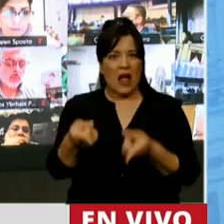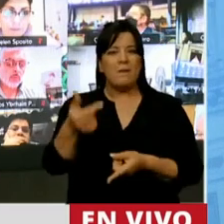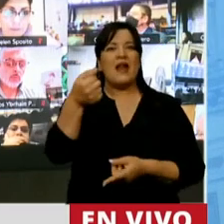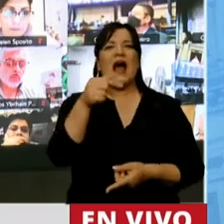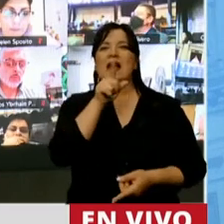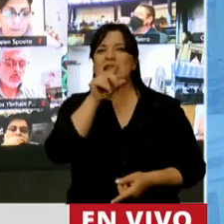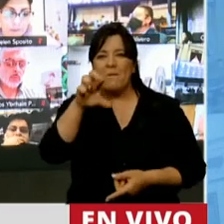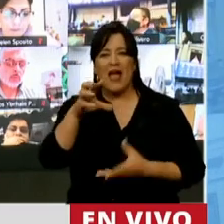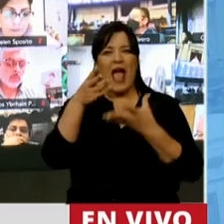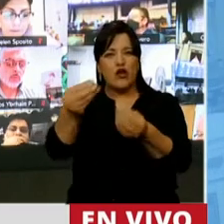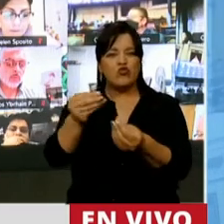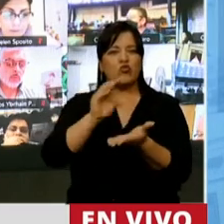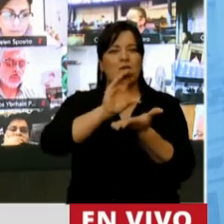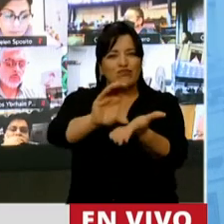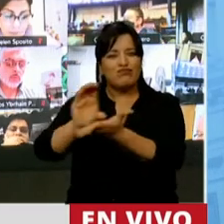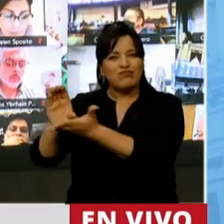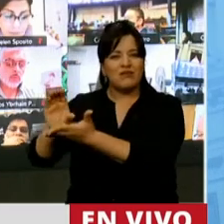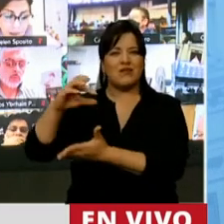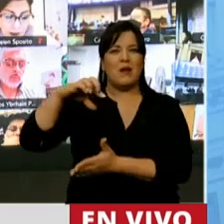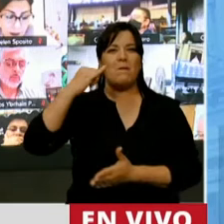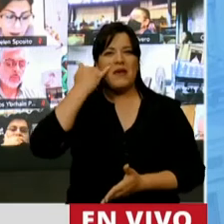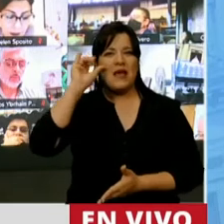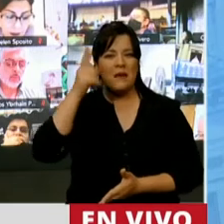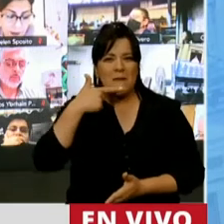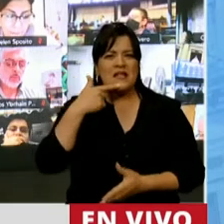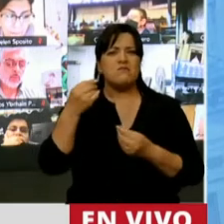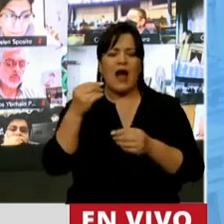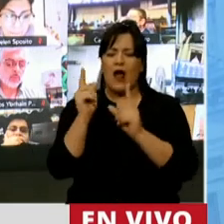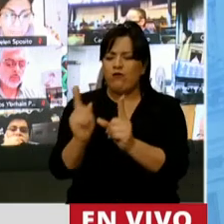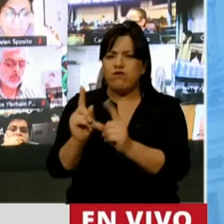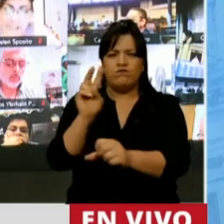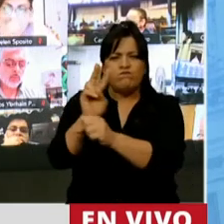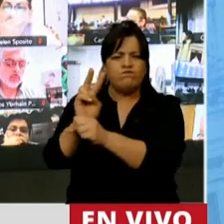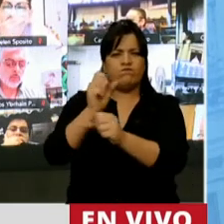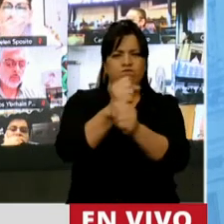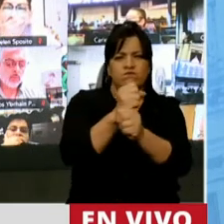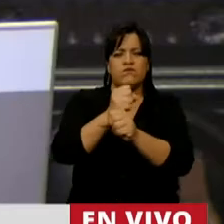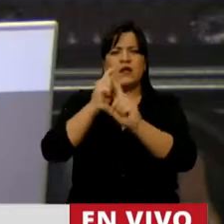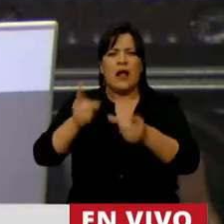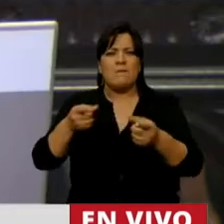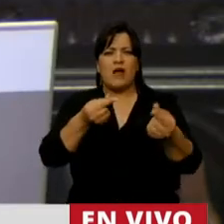las pymes, para sostener el empleo, el consumo